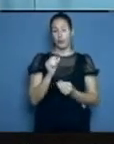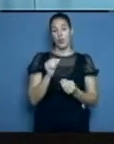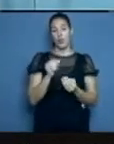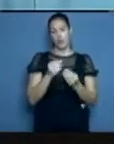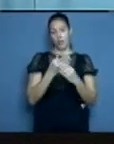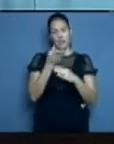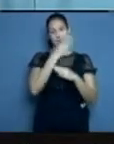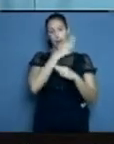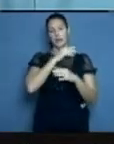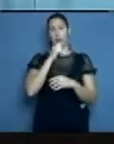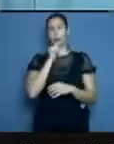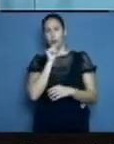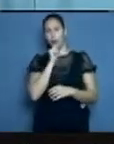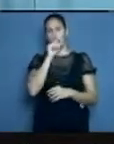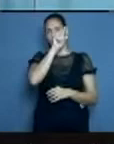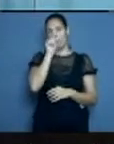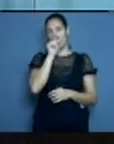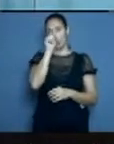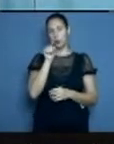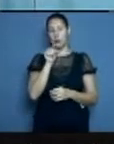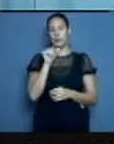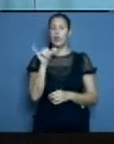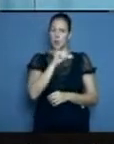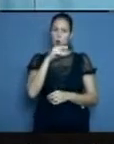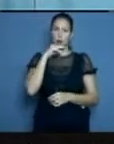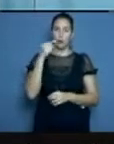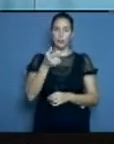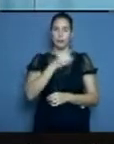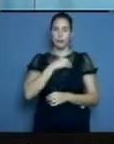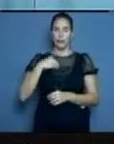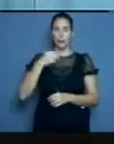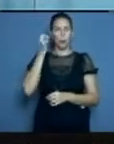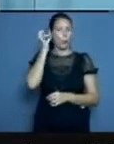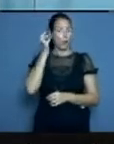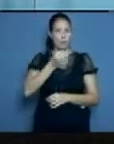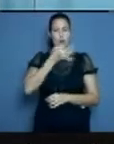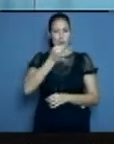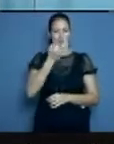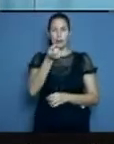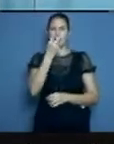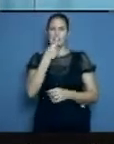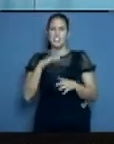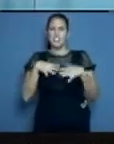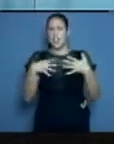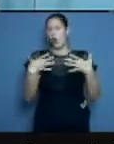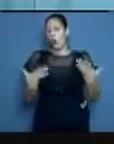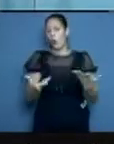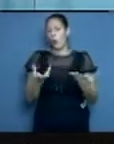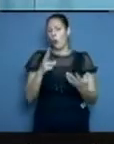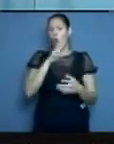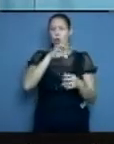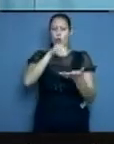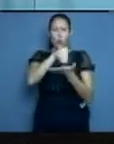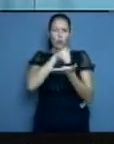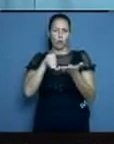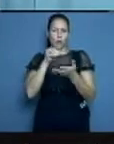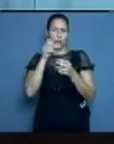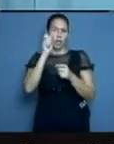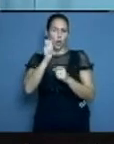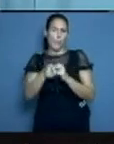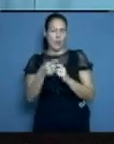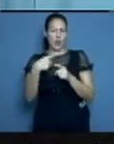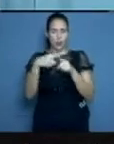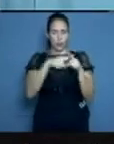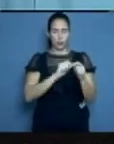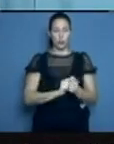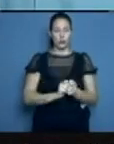medicamentos y equipos médicos en la provincia, vamos a estar hablando de la disponibilidad de estos recursos. Pero, en el caso del protocolo, hay muchas personas, lo hemos visto así en